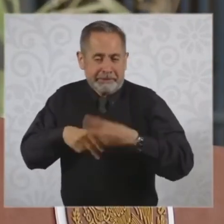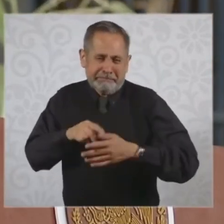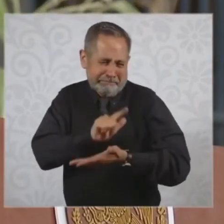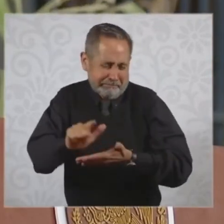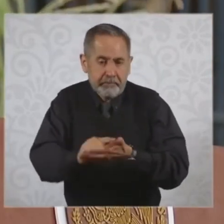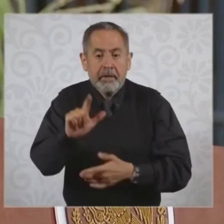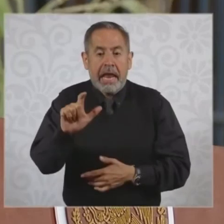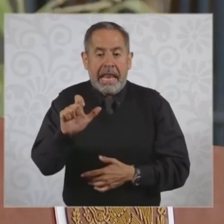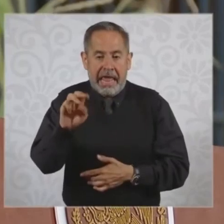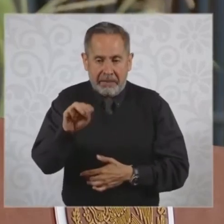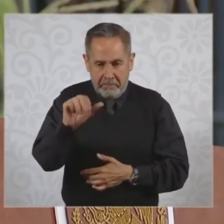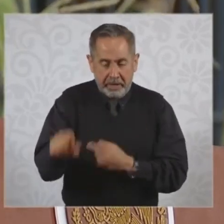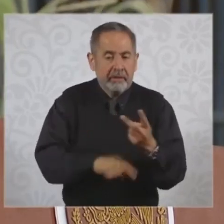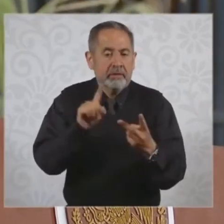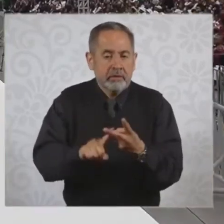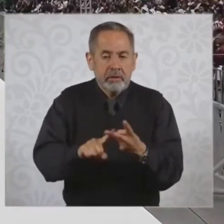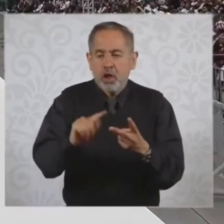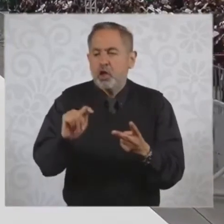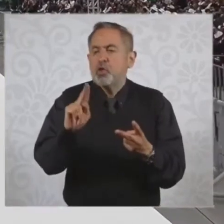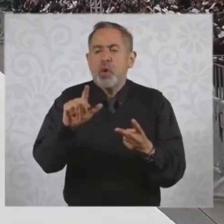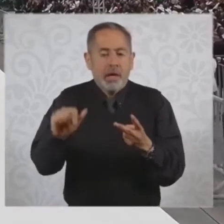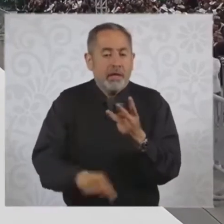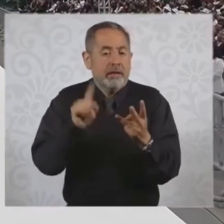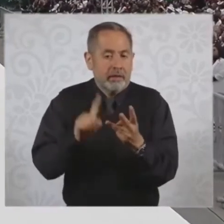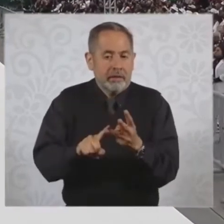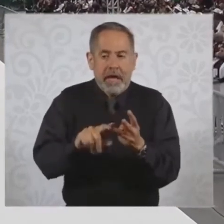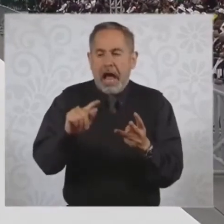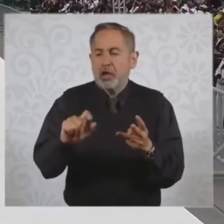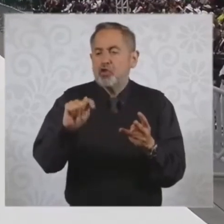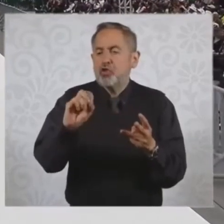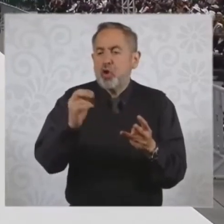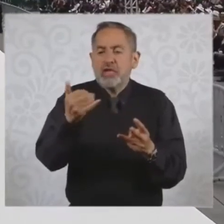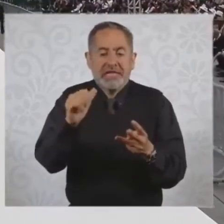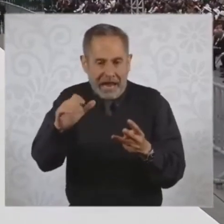Lerma Santiago, el río Tula y el río Atoyac.